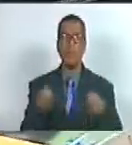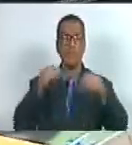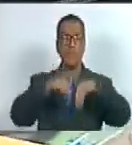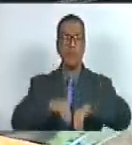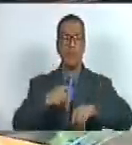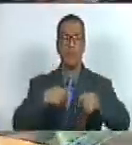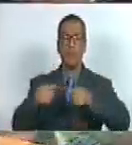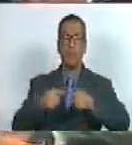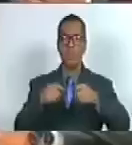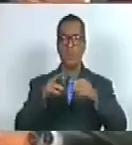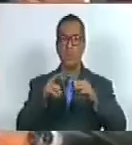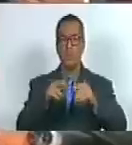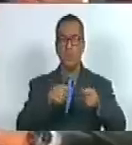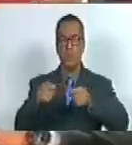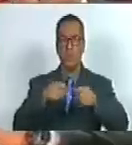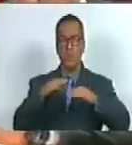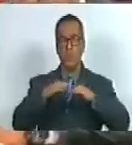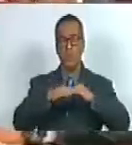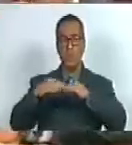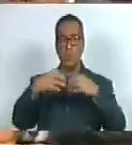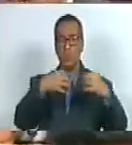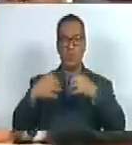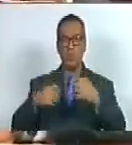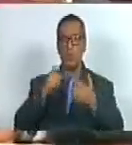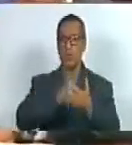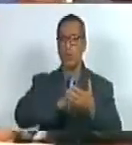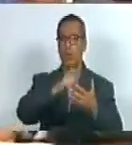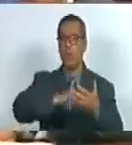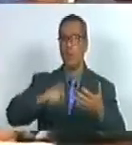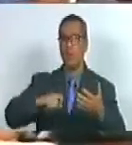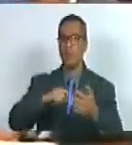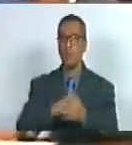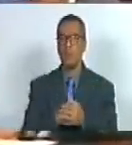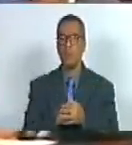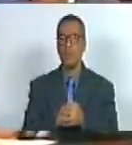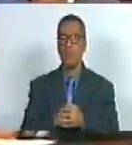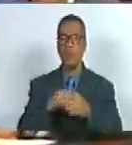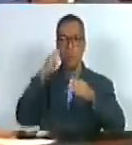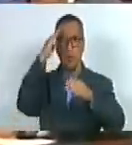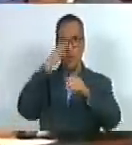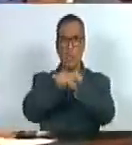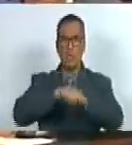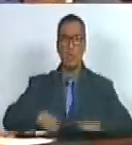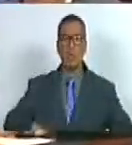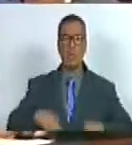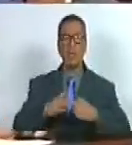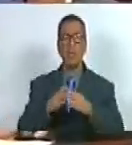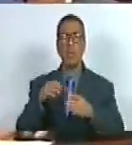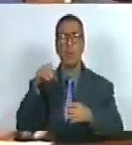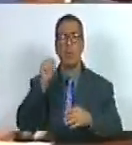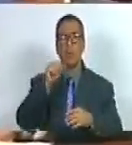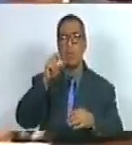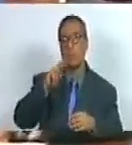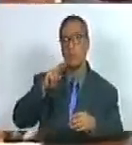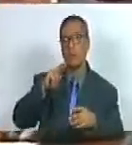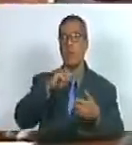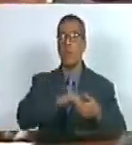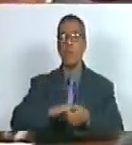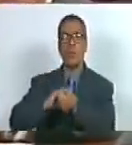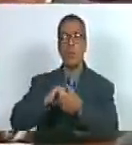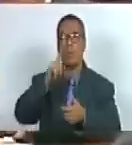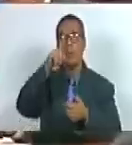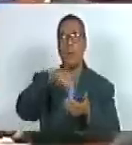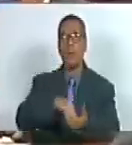del tratado de regularización de la guerra y el armisticio firmado con el ejército patriota a través de Sucre en Trujillo de